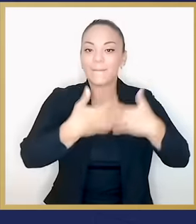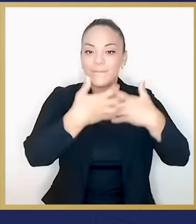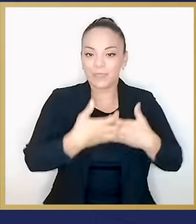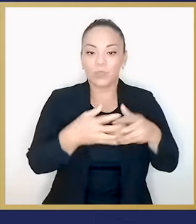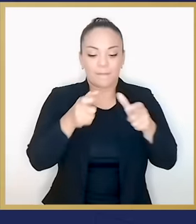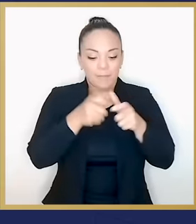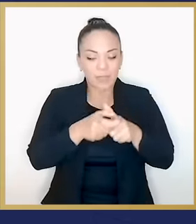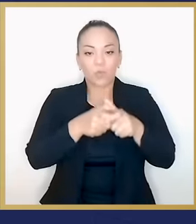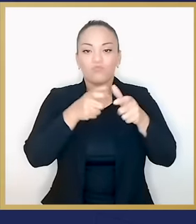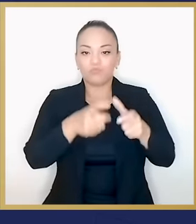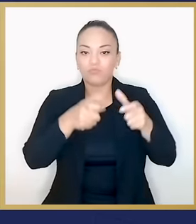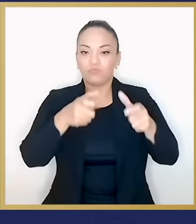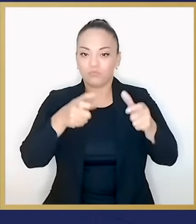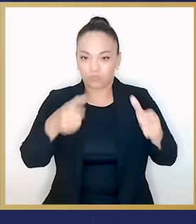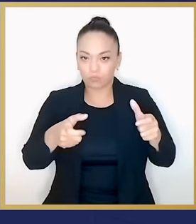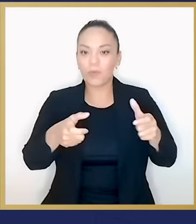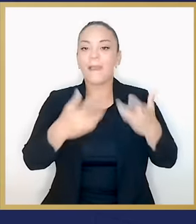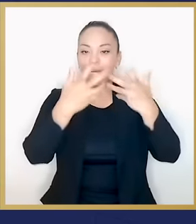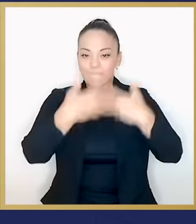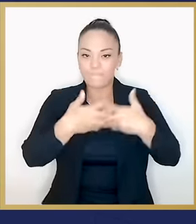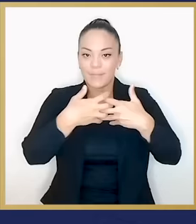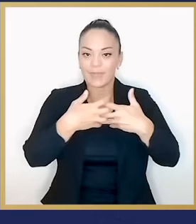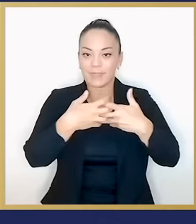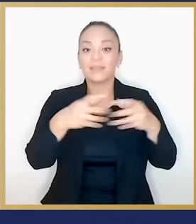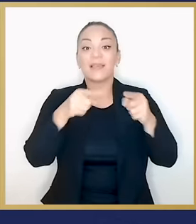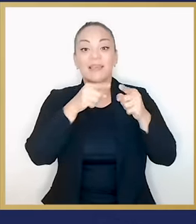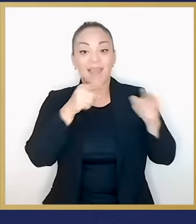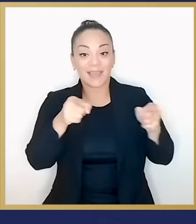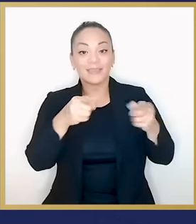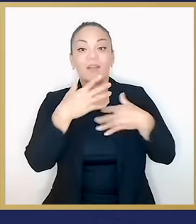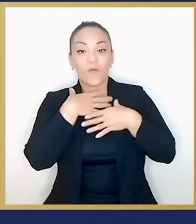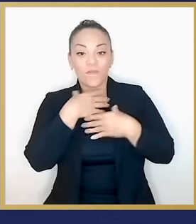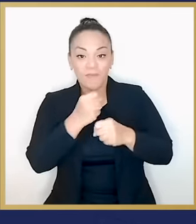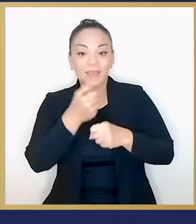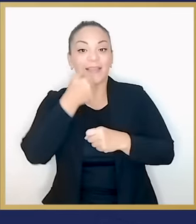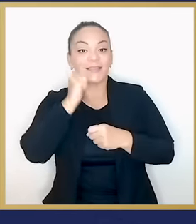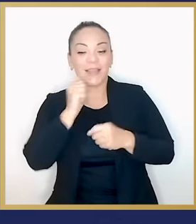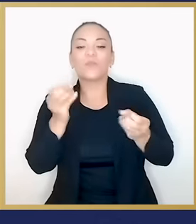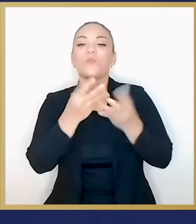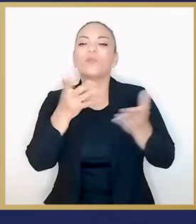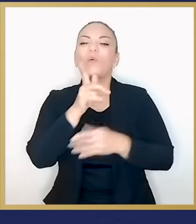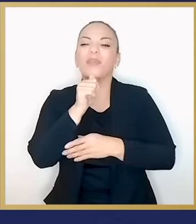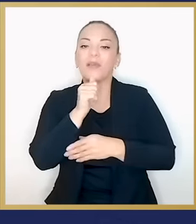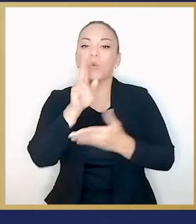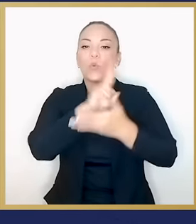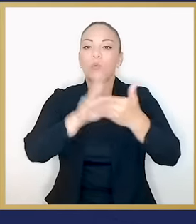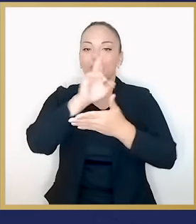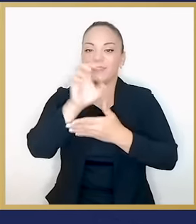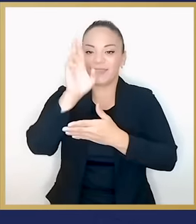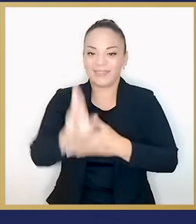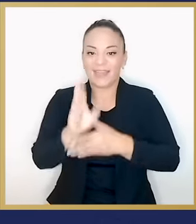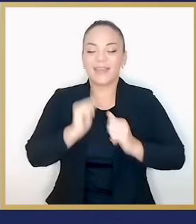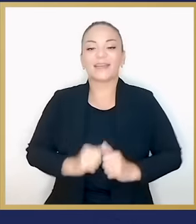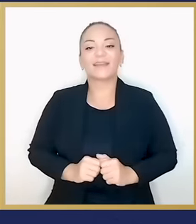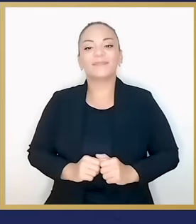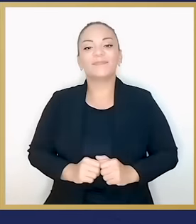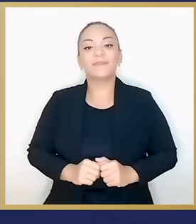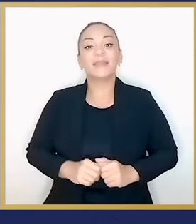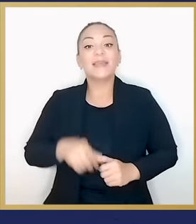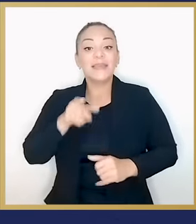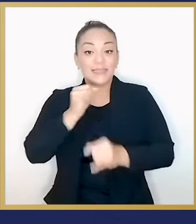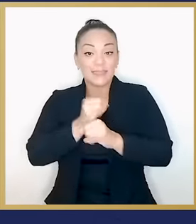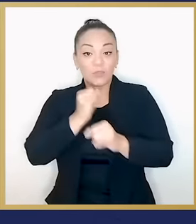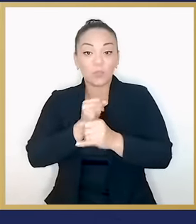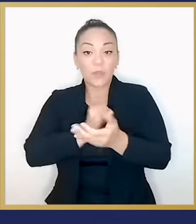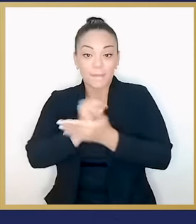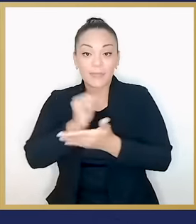micro, pequeños, medianos y grandes. Sobre esa confianza publicó ayer la Universidad de Costa Rica, su Instituto de